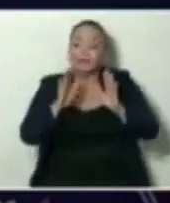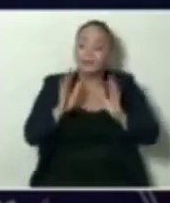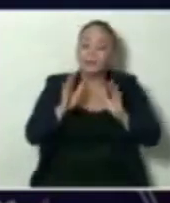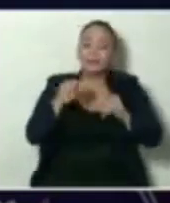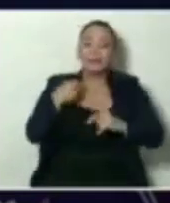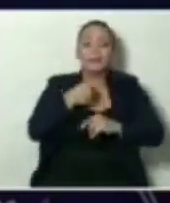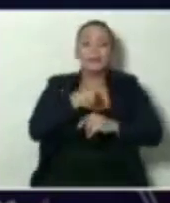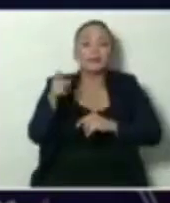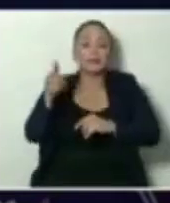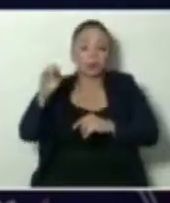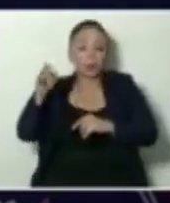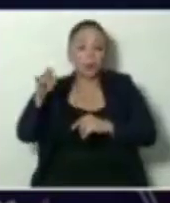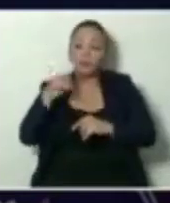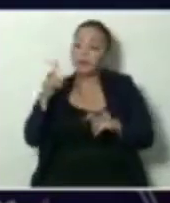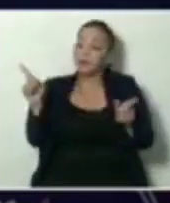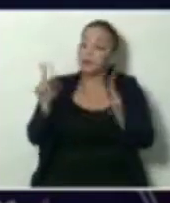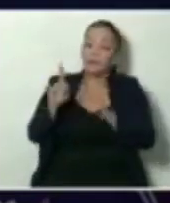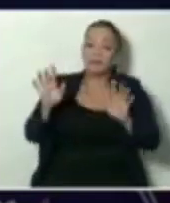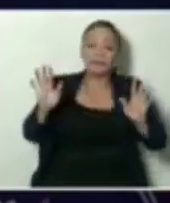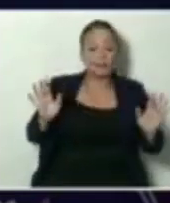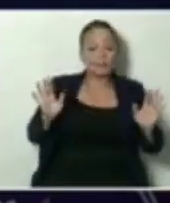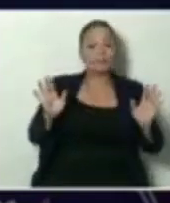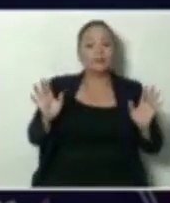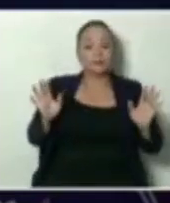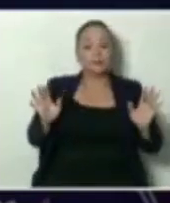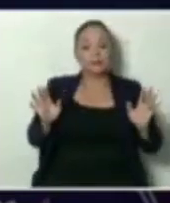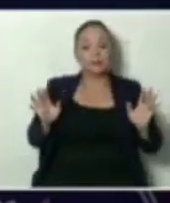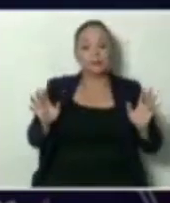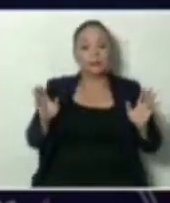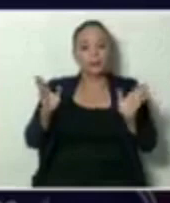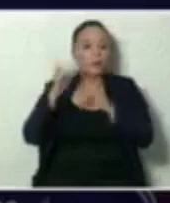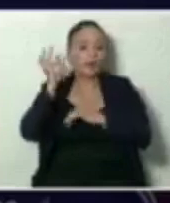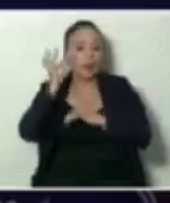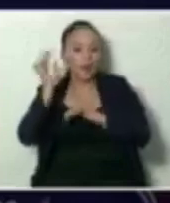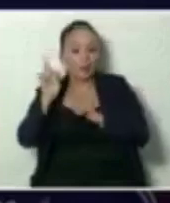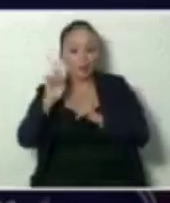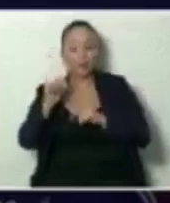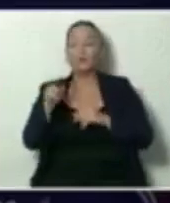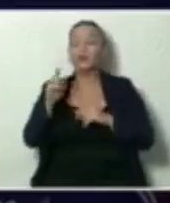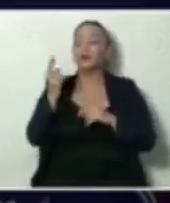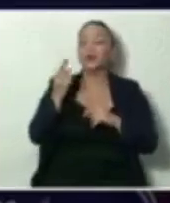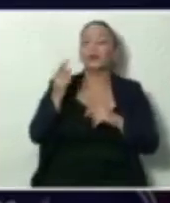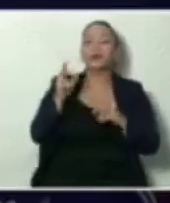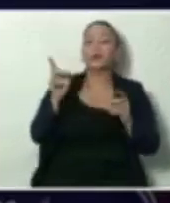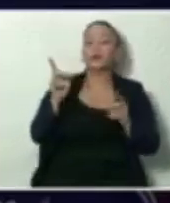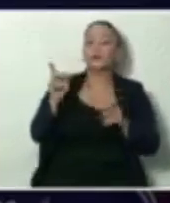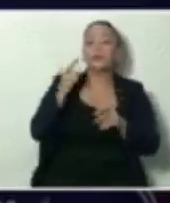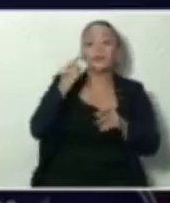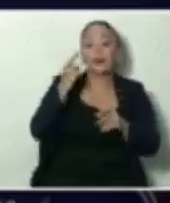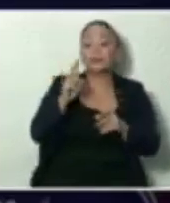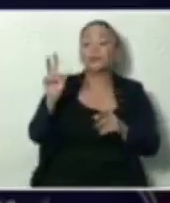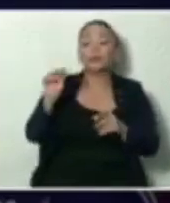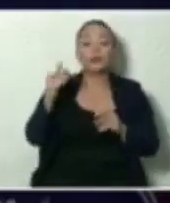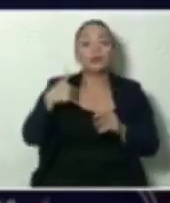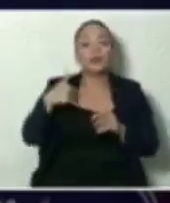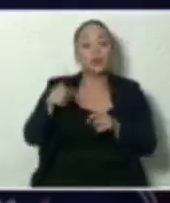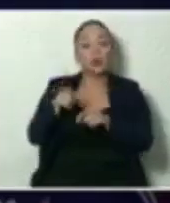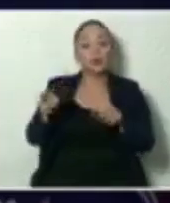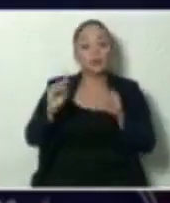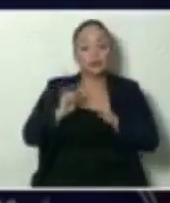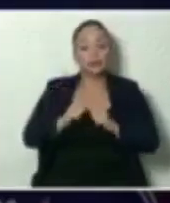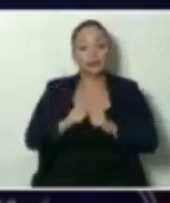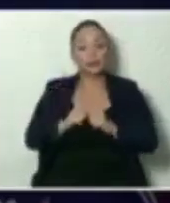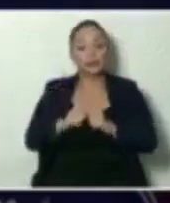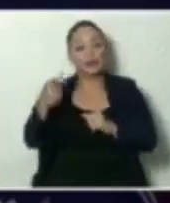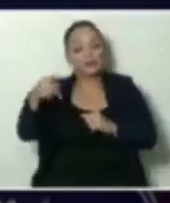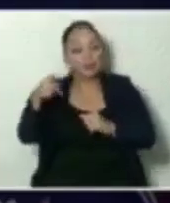dice, no, señores, si eran solo señores, no hay una señora, no, señores. Ese tema estaba entre los riesgos